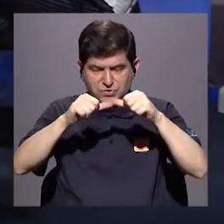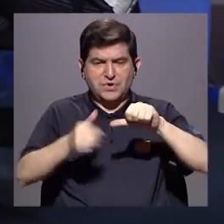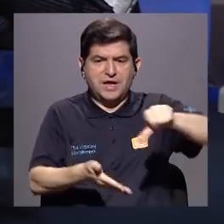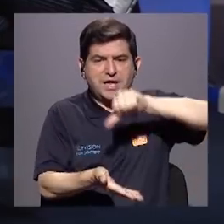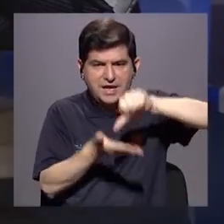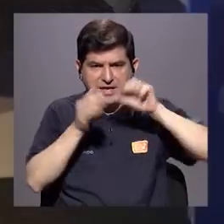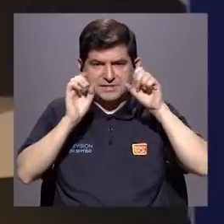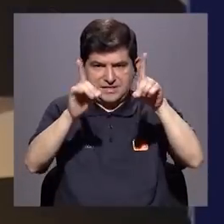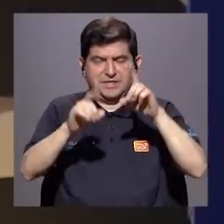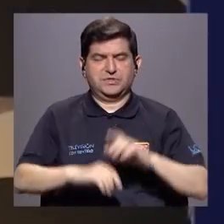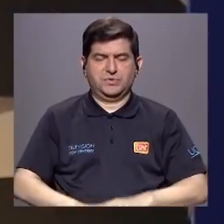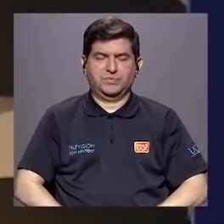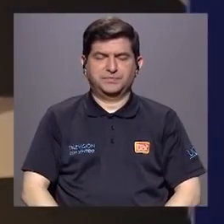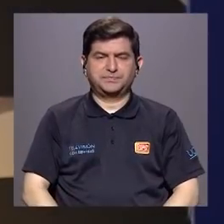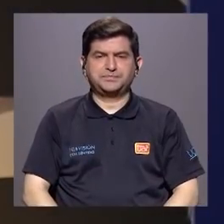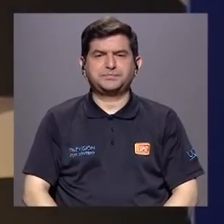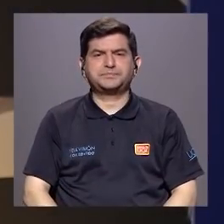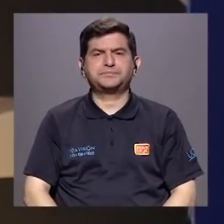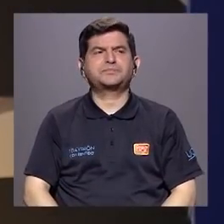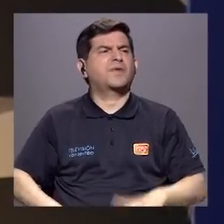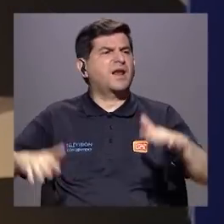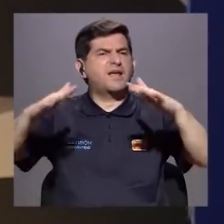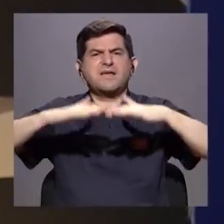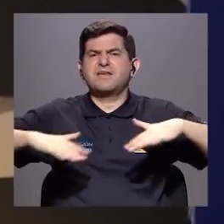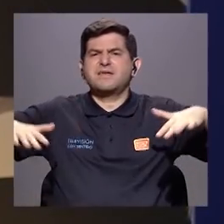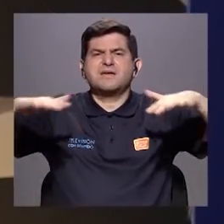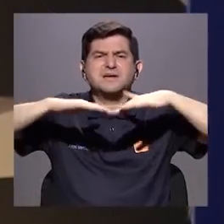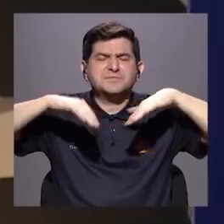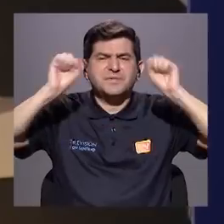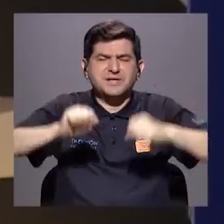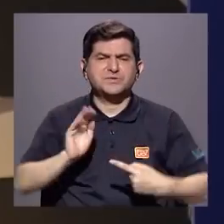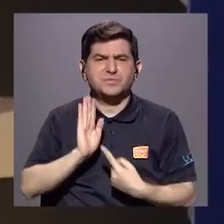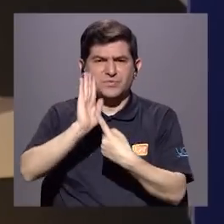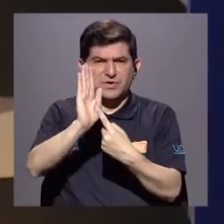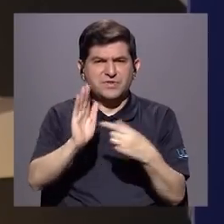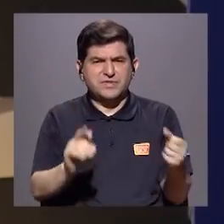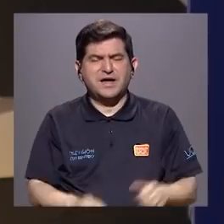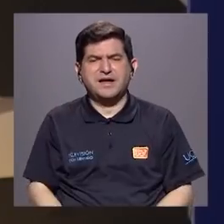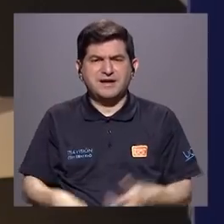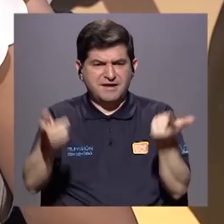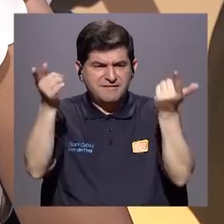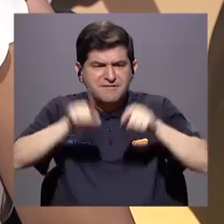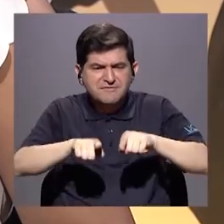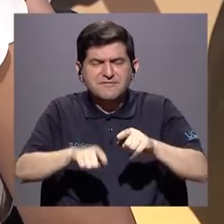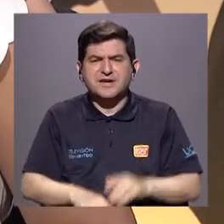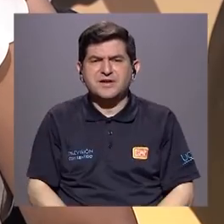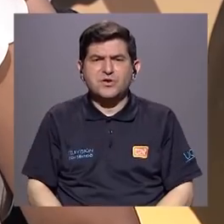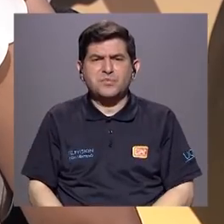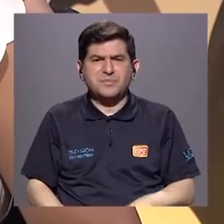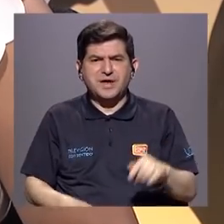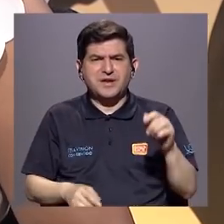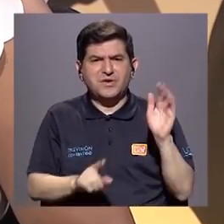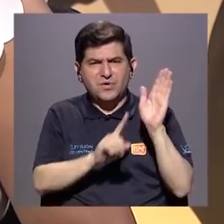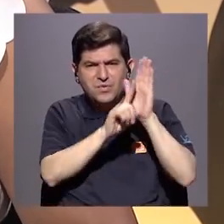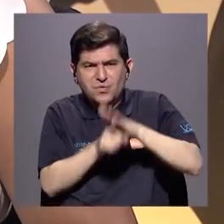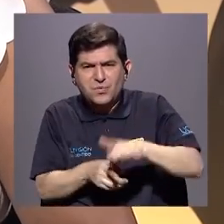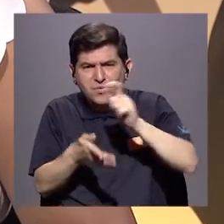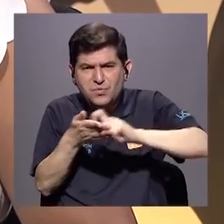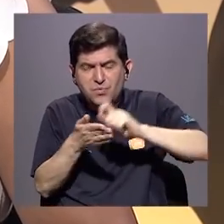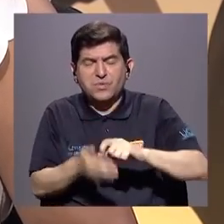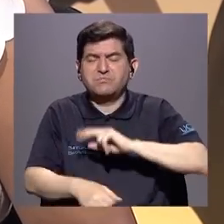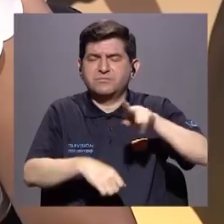centro educativo. Ok. ¿En qué esferas puede presentarse o manifestarse este fenómeno de bullying? Mire, le agradezco la pregunta porque normalmente